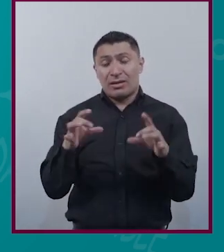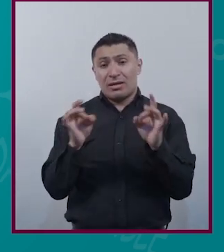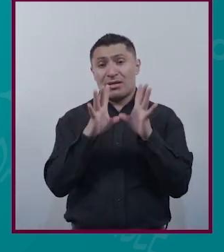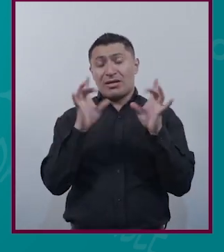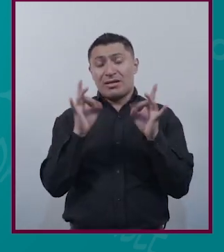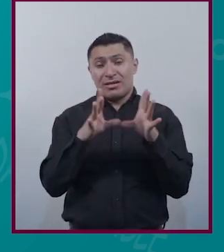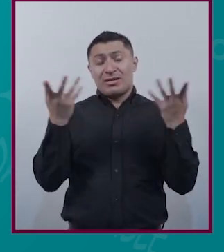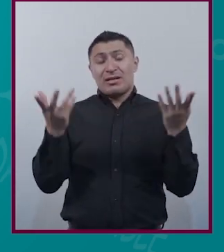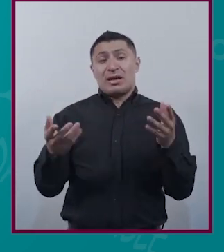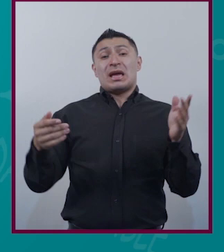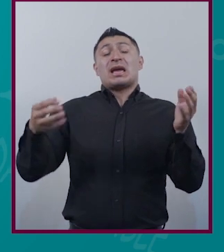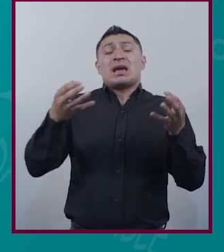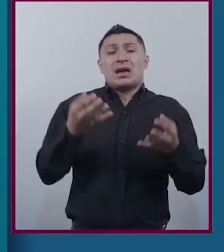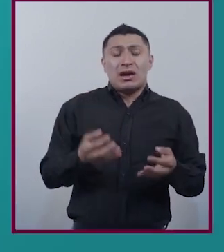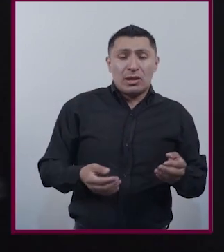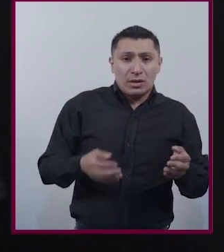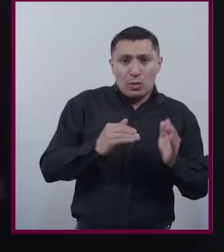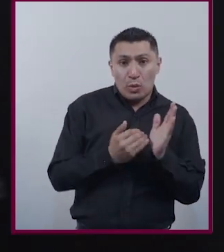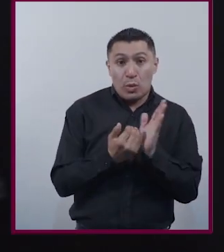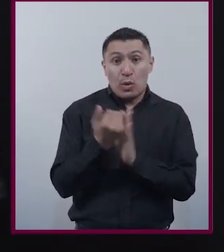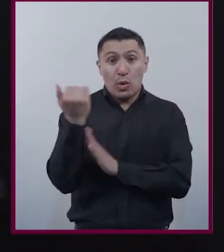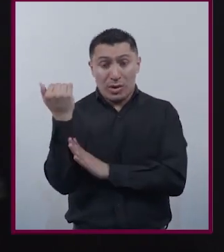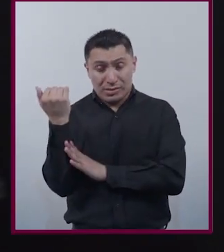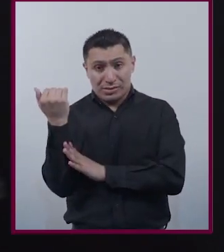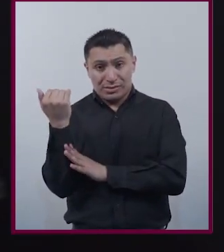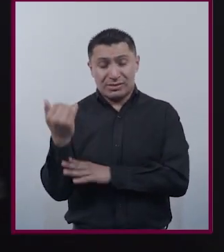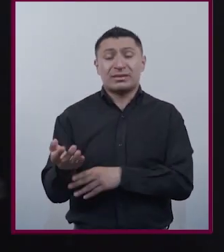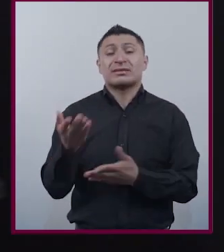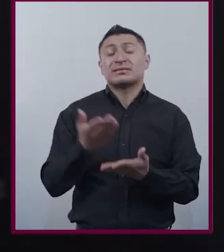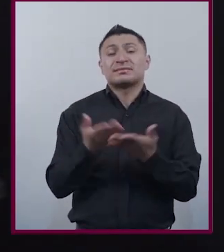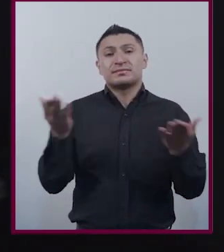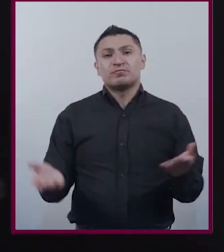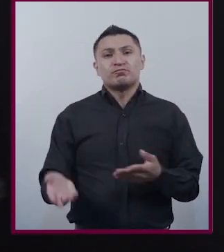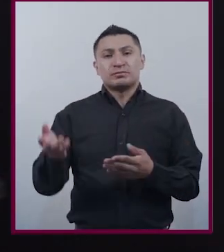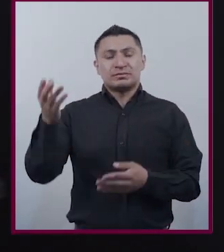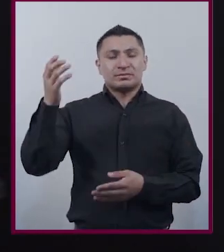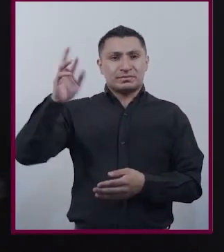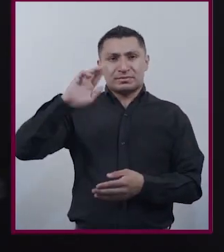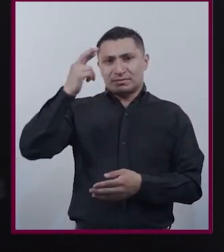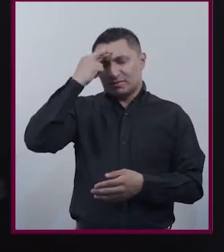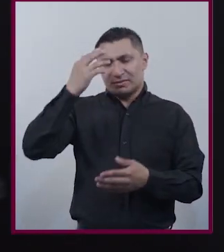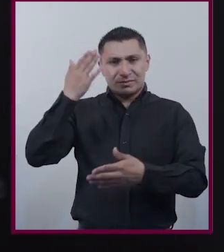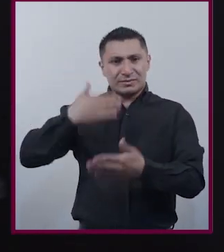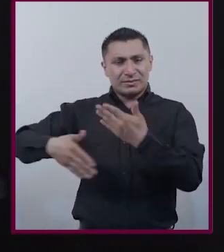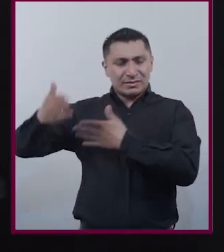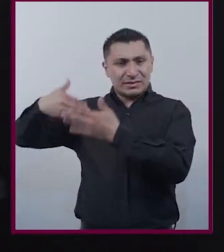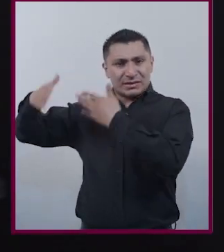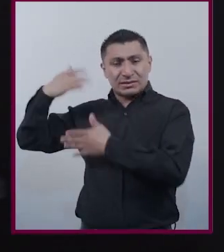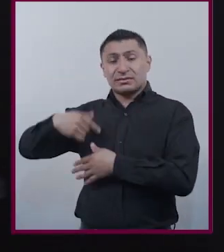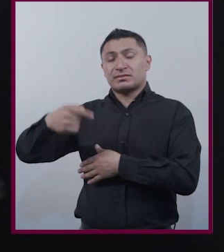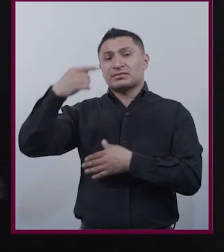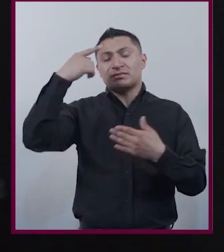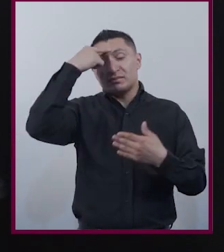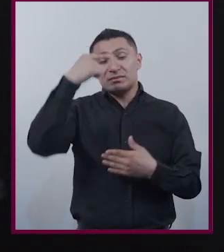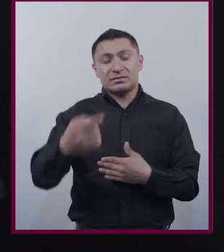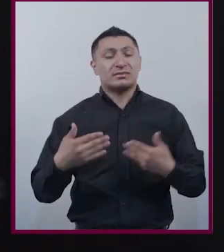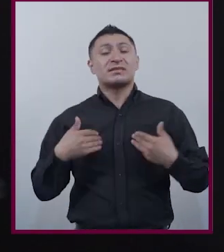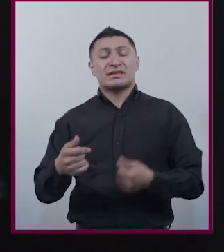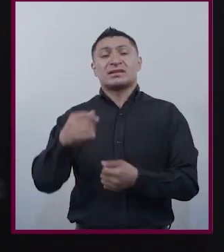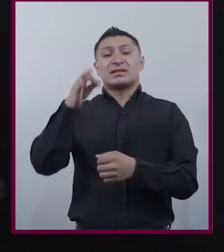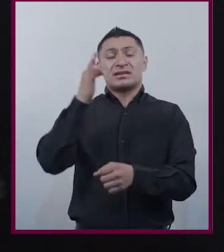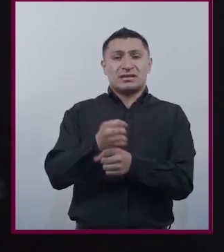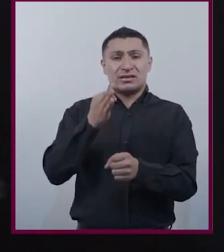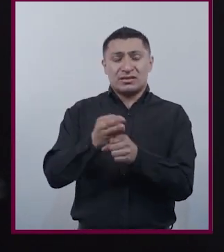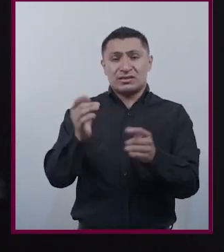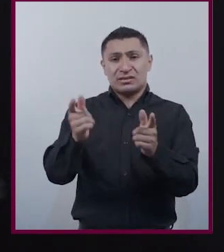lo más mínimo hasta lo más grande A continuación viajemos unas décadas atrás Porque para entender el feminismo actual es